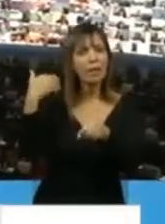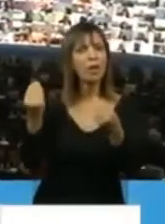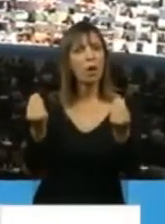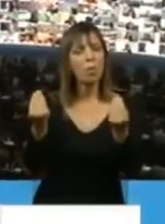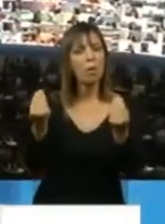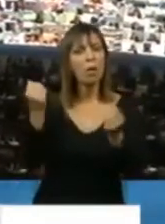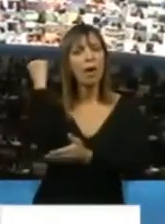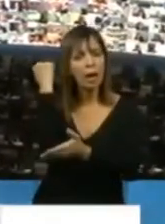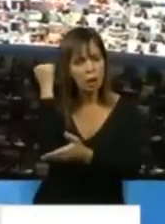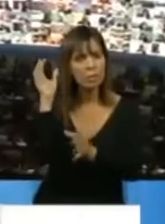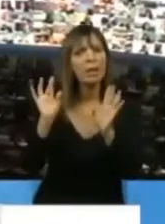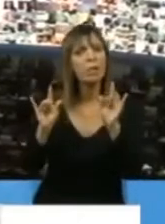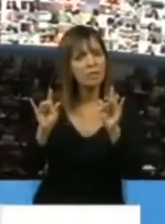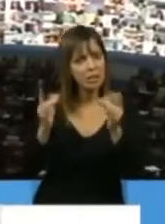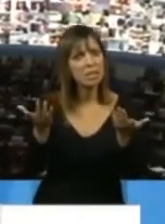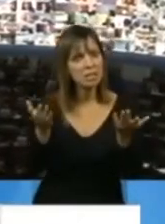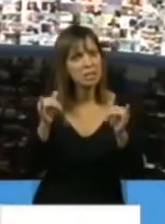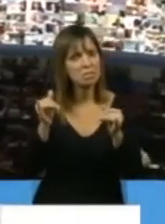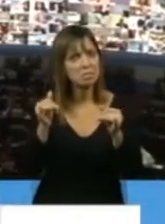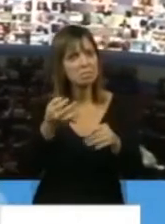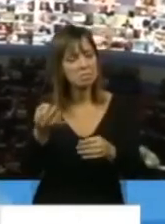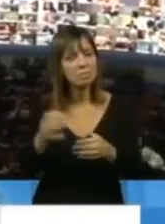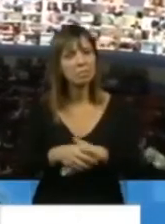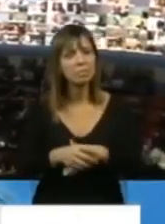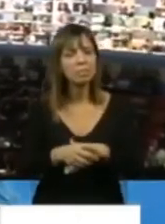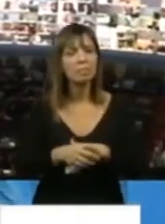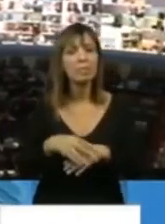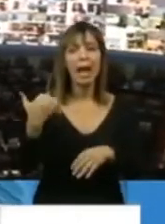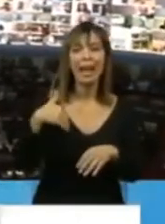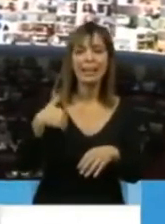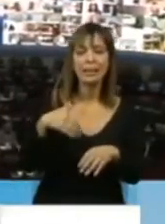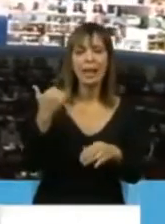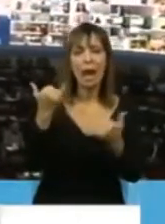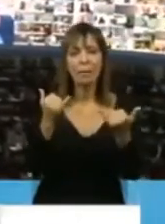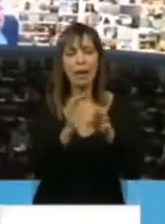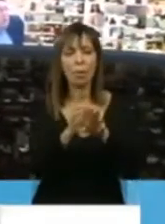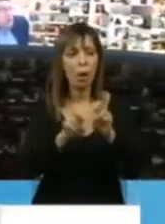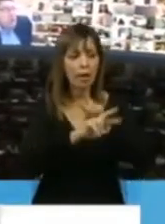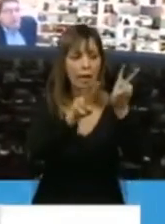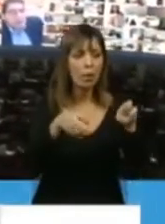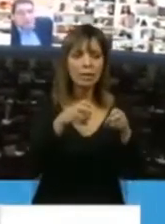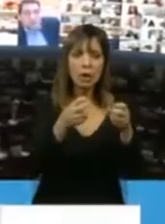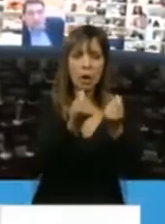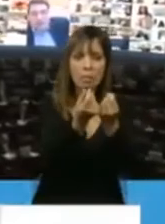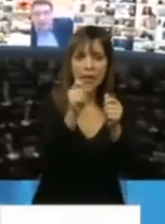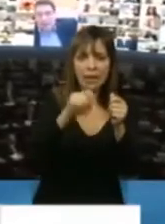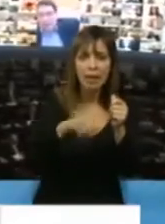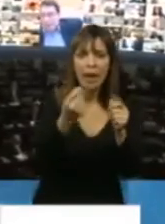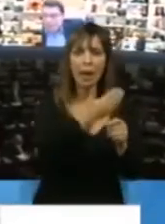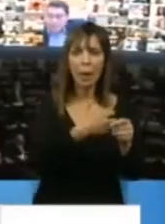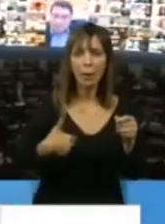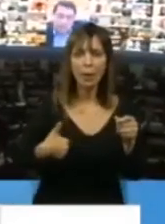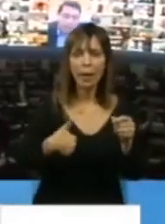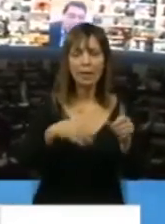difícil, una Argentina con un déficit fiscal ya